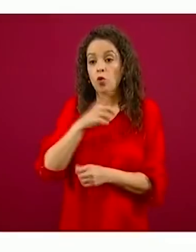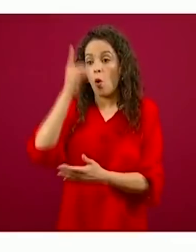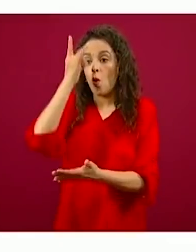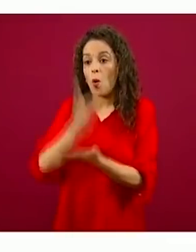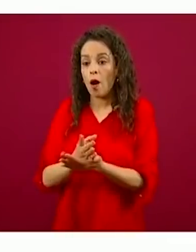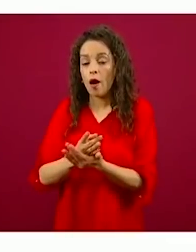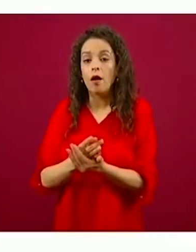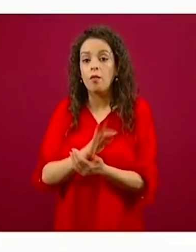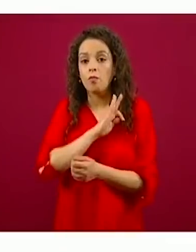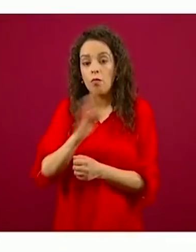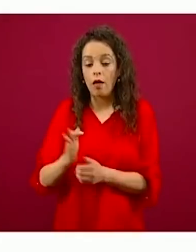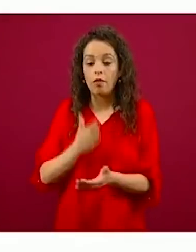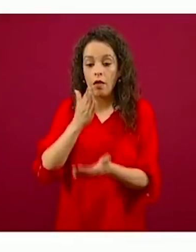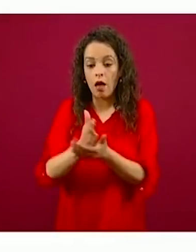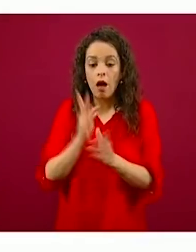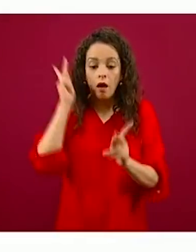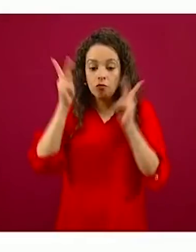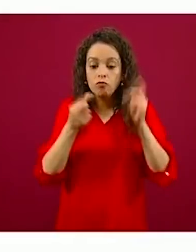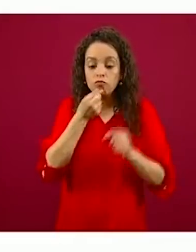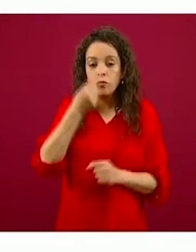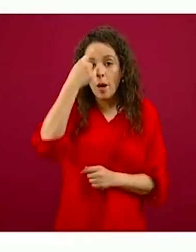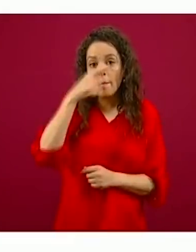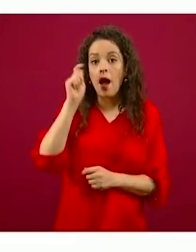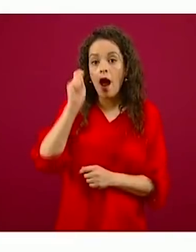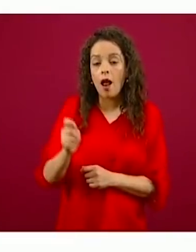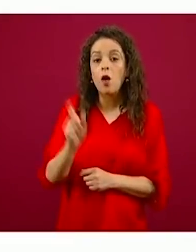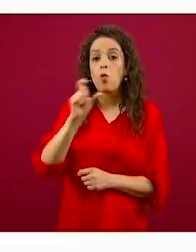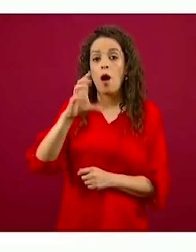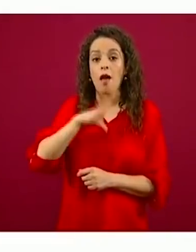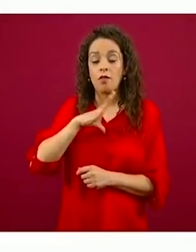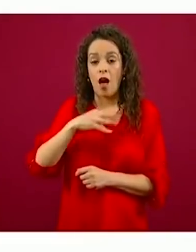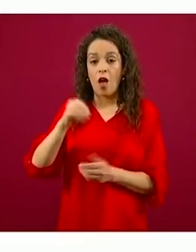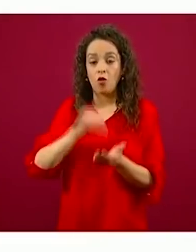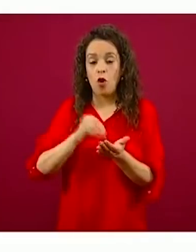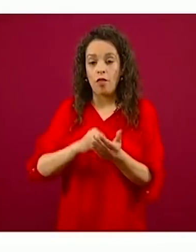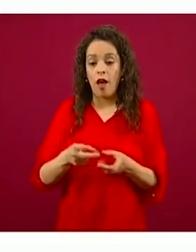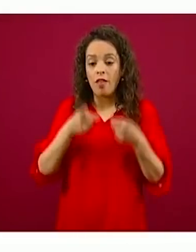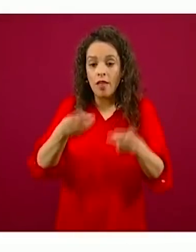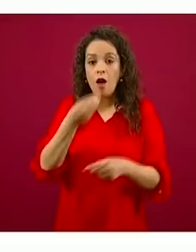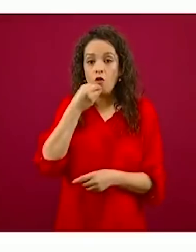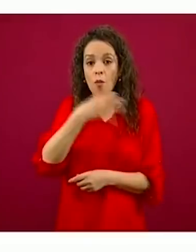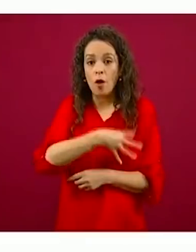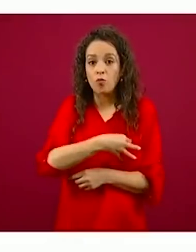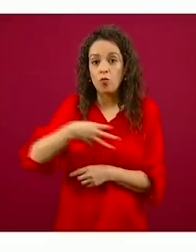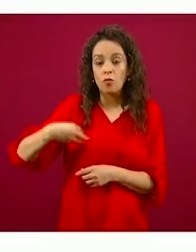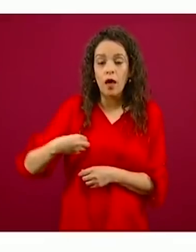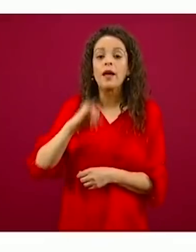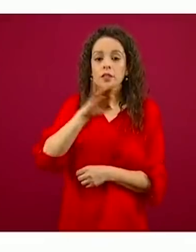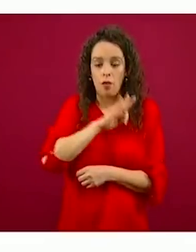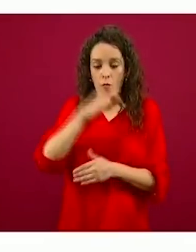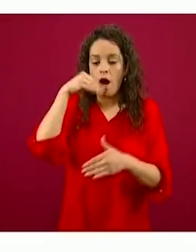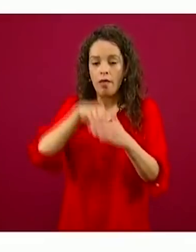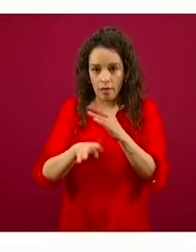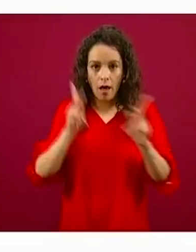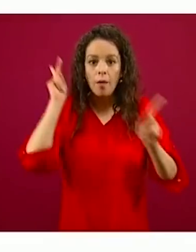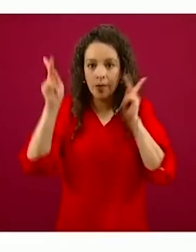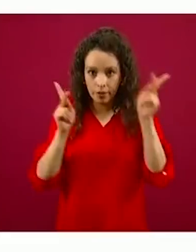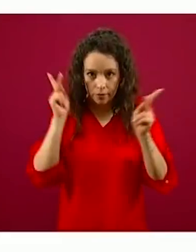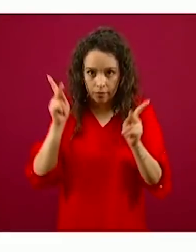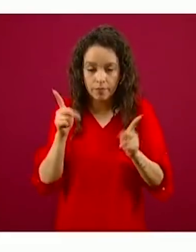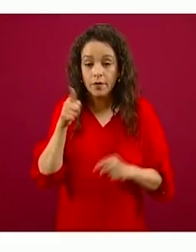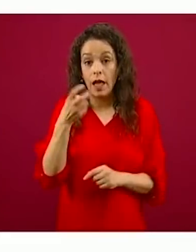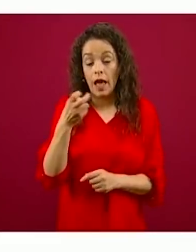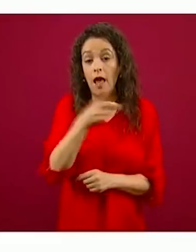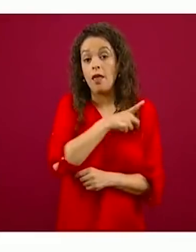lactancia y que vayan a dar pecho a sus hijos. Tienen que estar conscientes de las actividades del